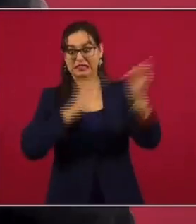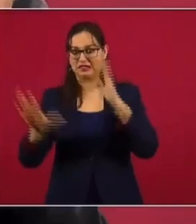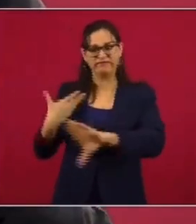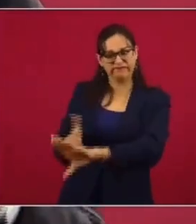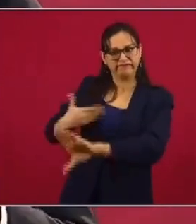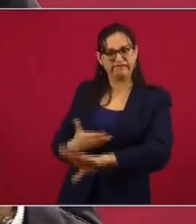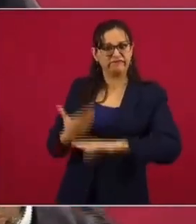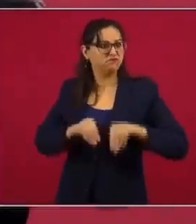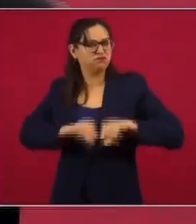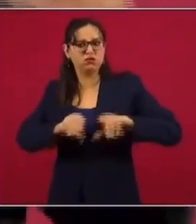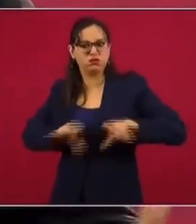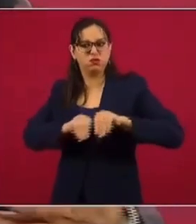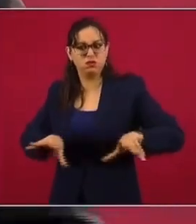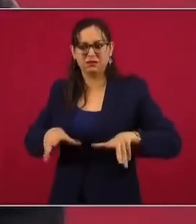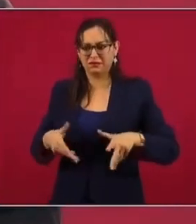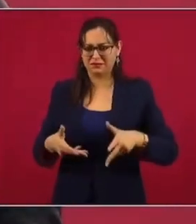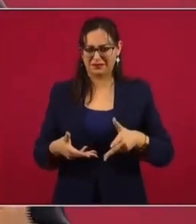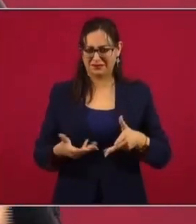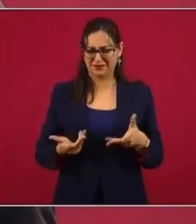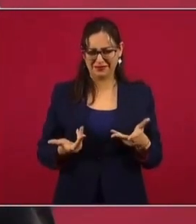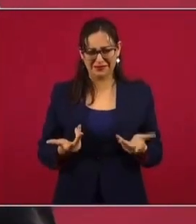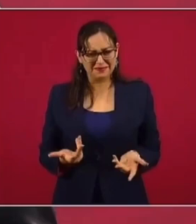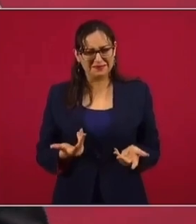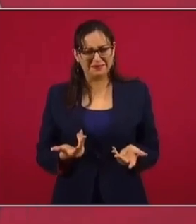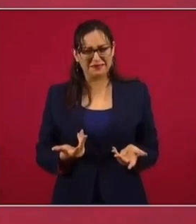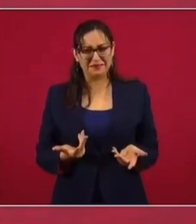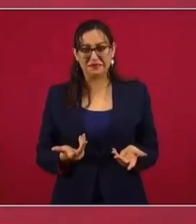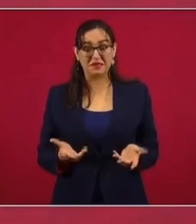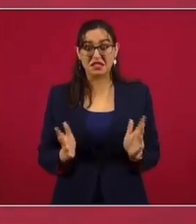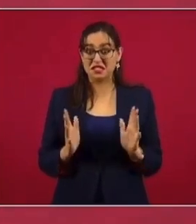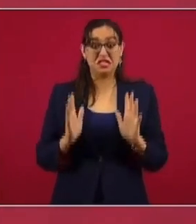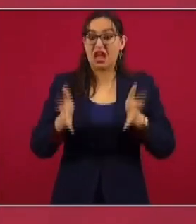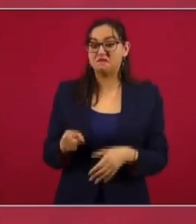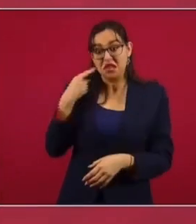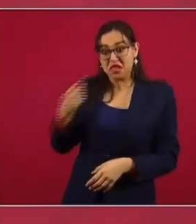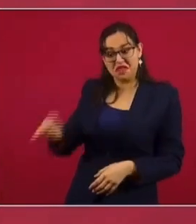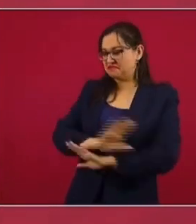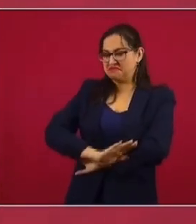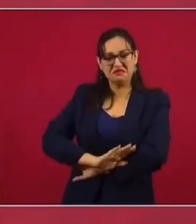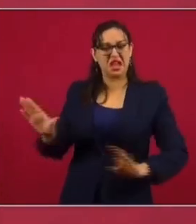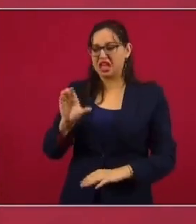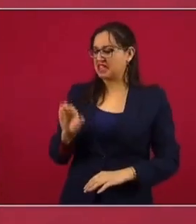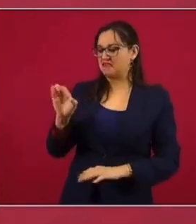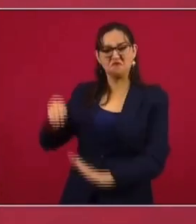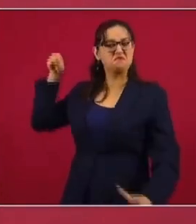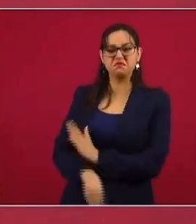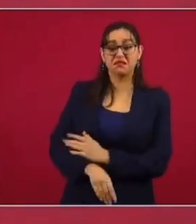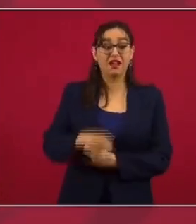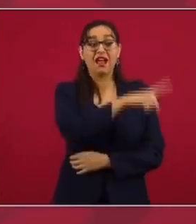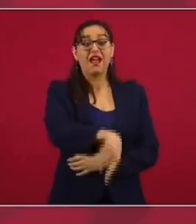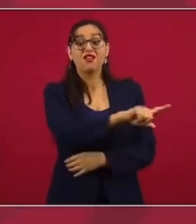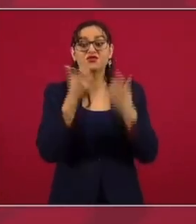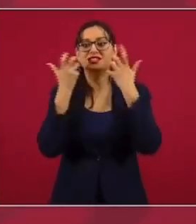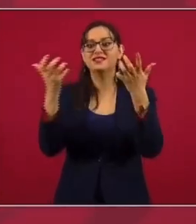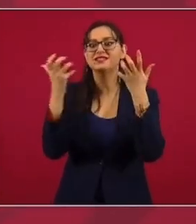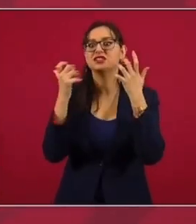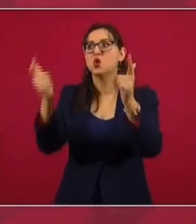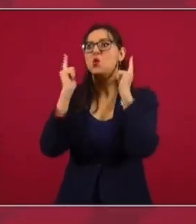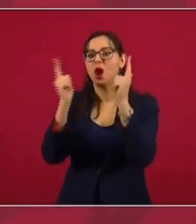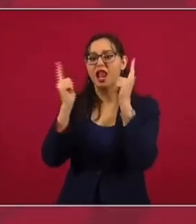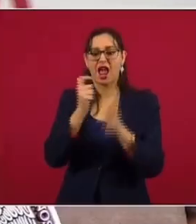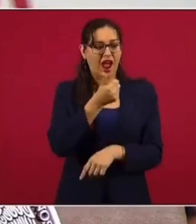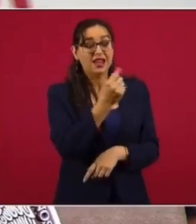suponen que ya es la debacle de la Comisión Federal de Electricidad, cosa que ellos quisieran, que ansían.